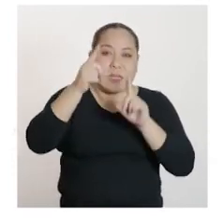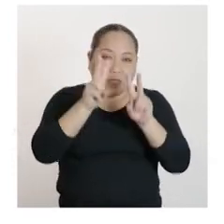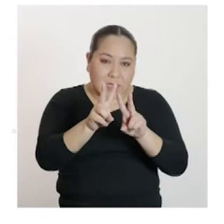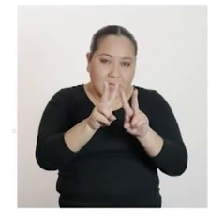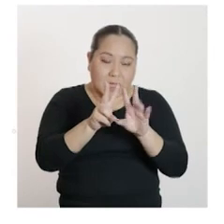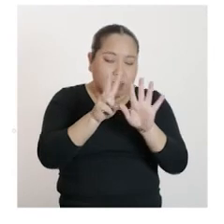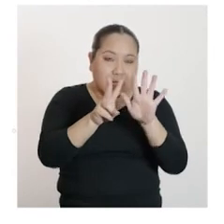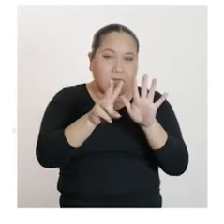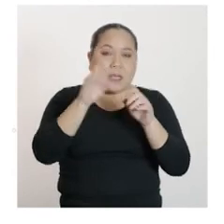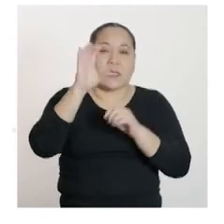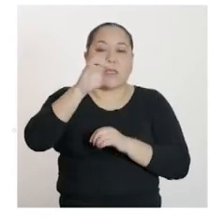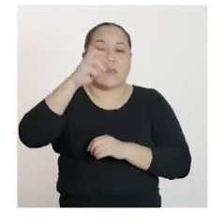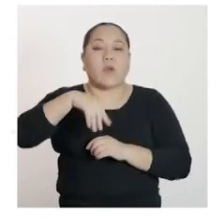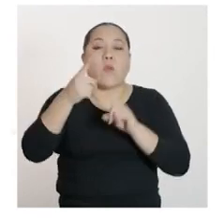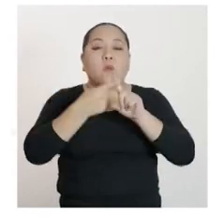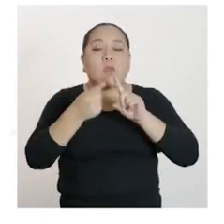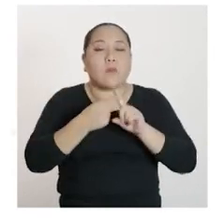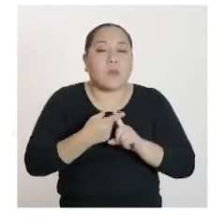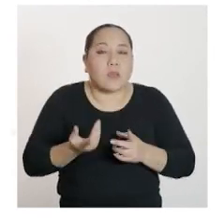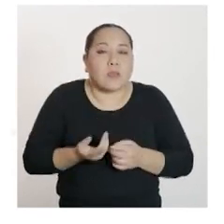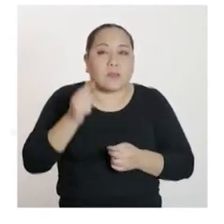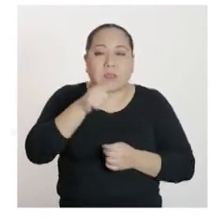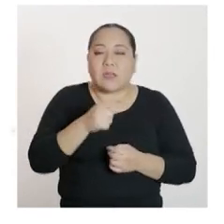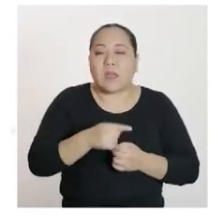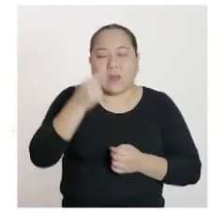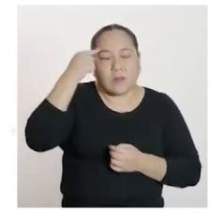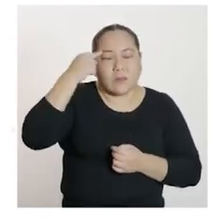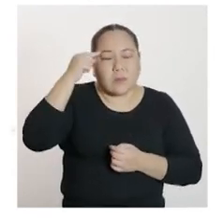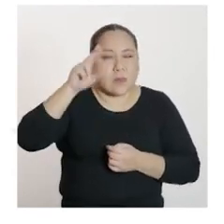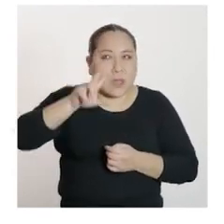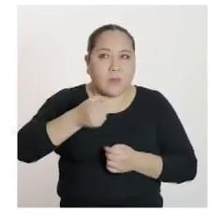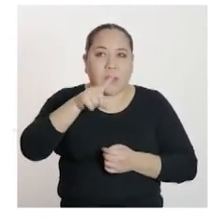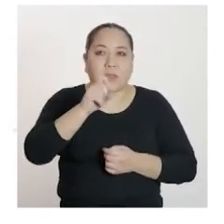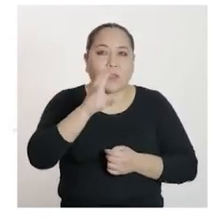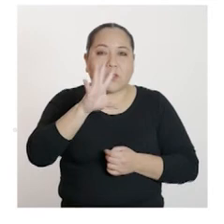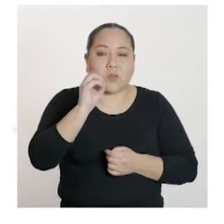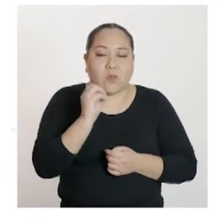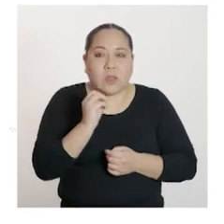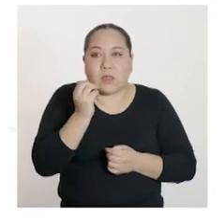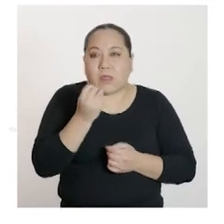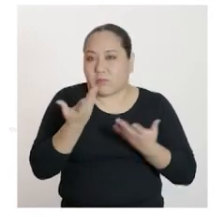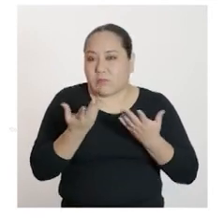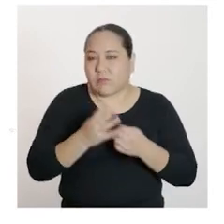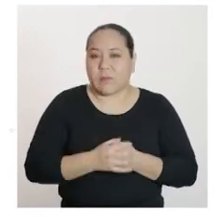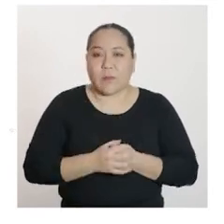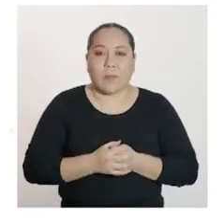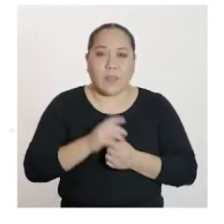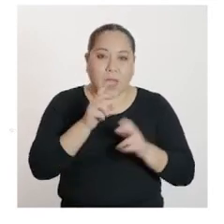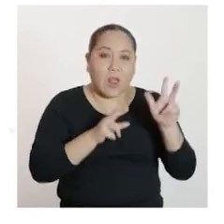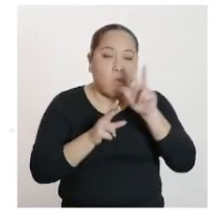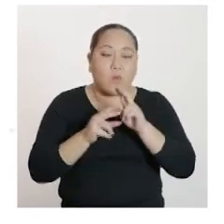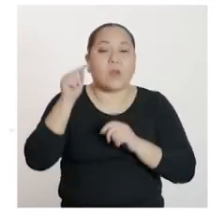que al multiplicarse dan como volumen tres mil cincocientos cincuenta centímetros al cubo. En la misma idea,